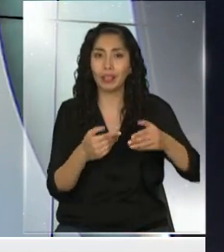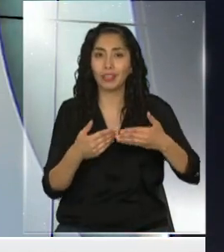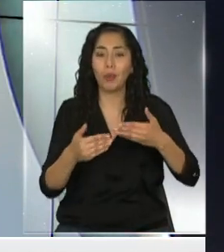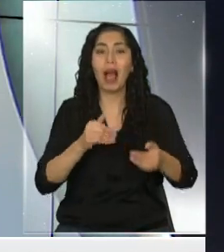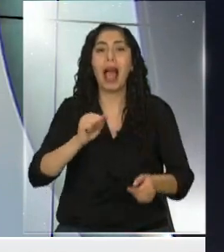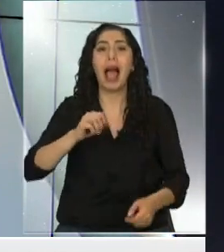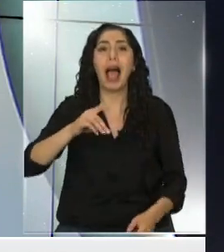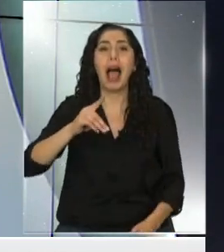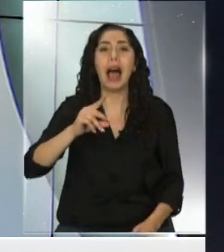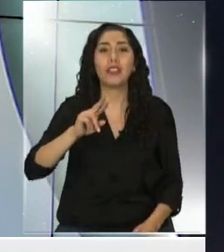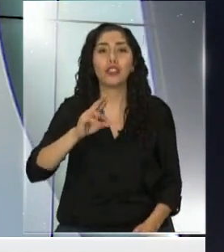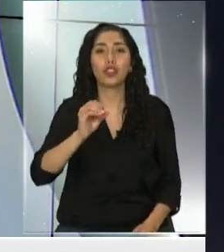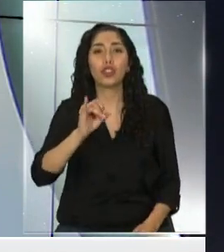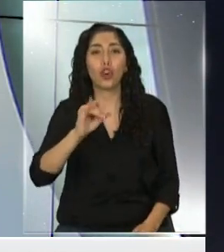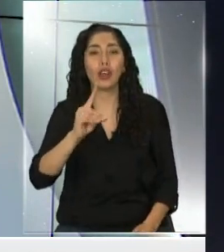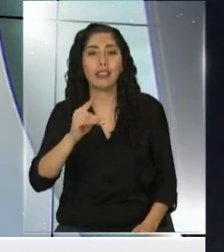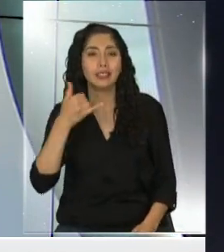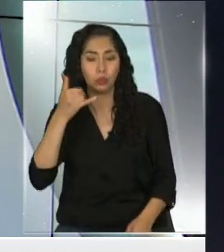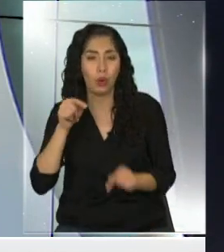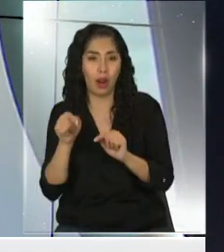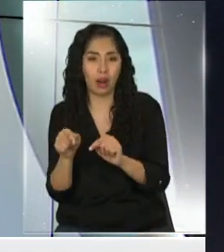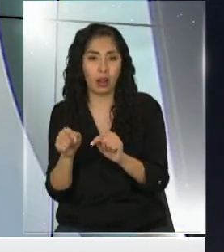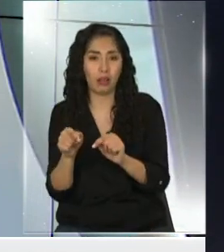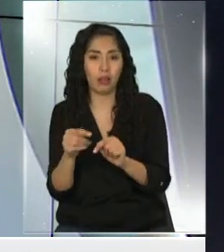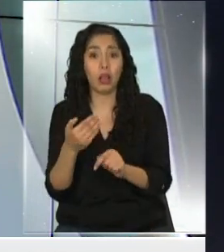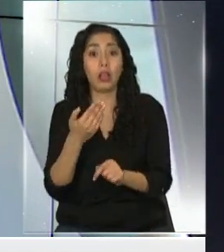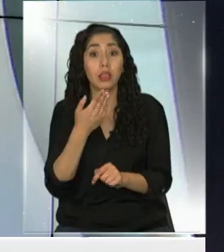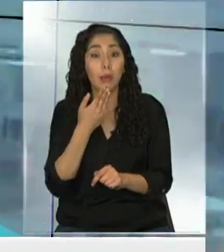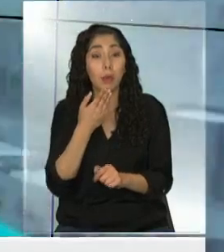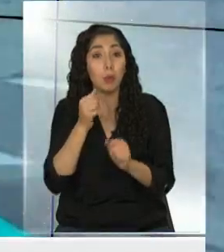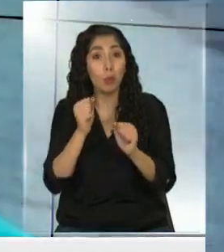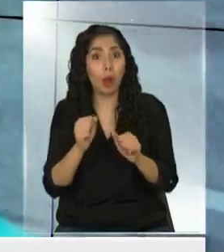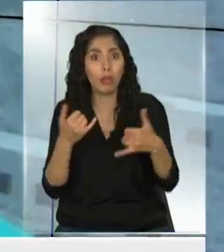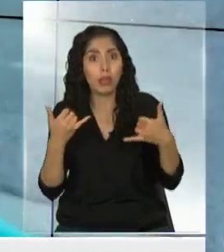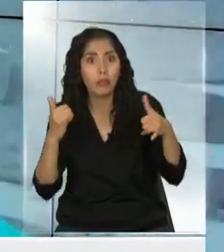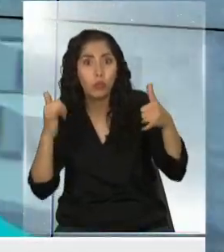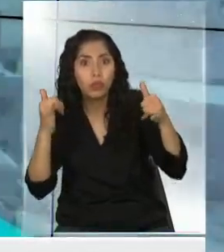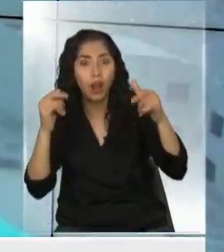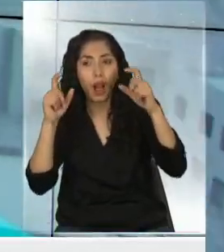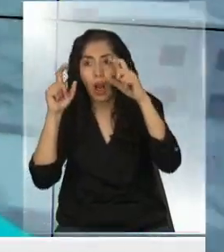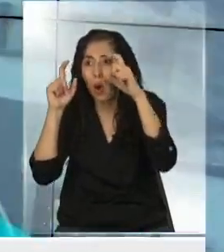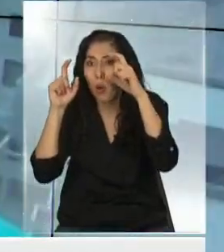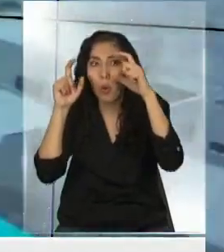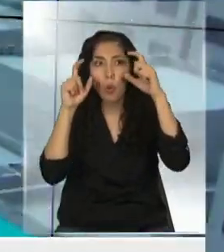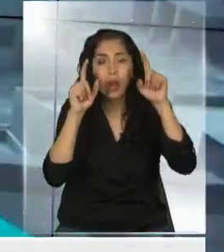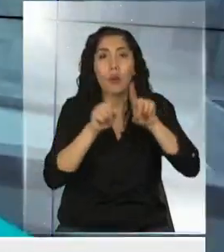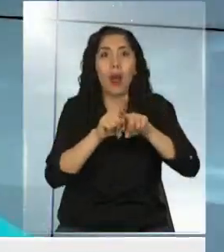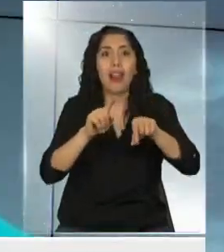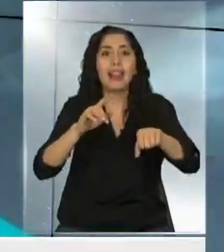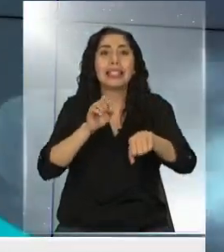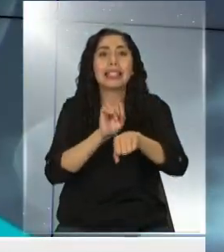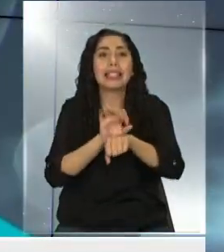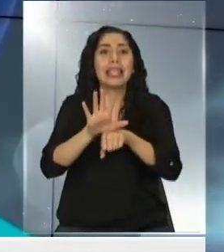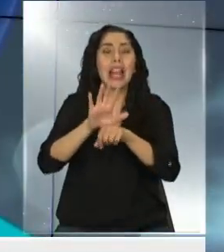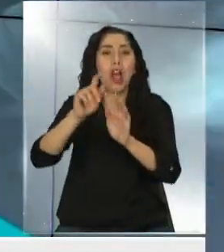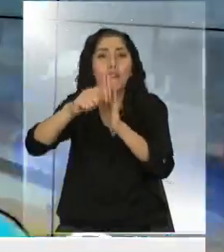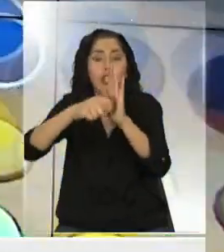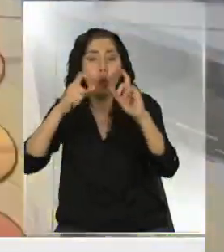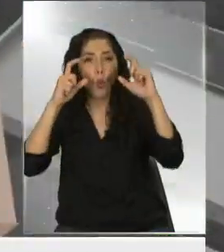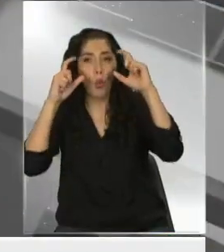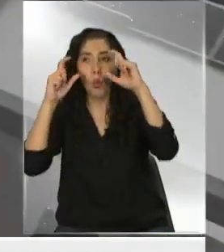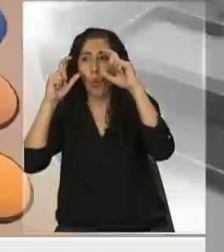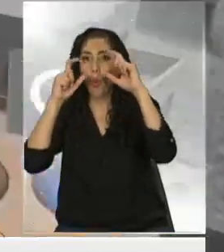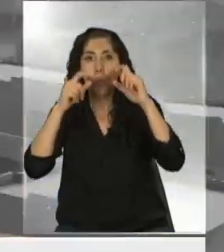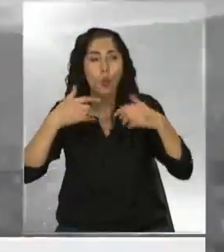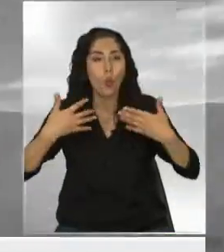y funciona justamente como una especie de puntero láser. Usted puede disfrutar imagen de calidad cine de cualquier tipo de video, pero lo más importante es que